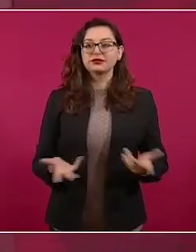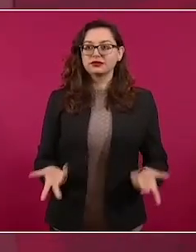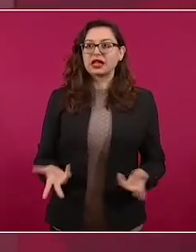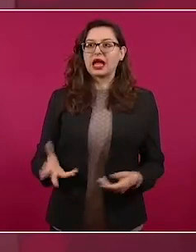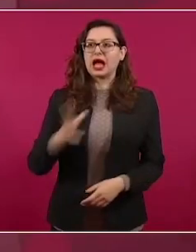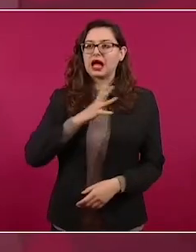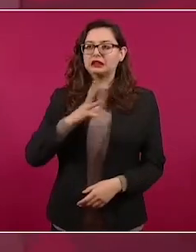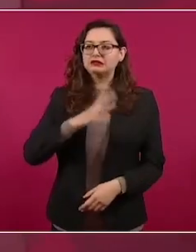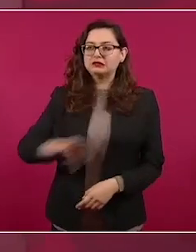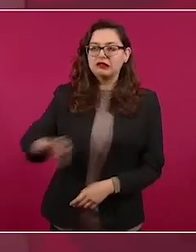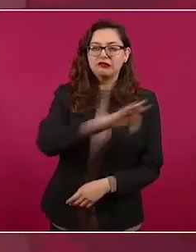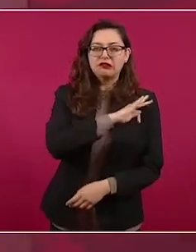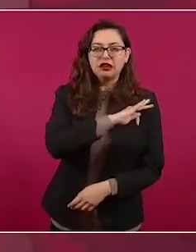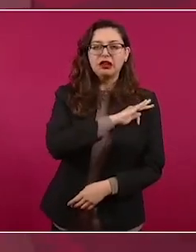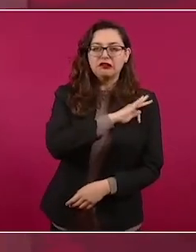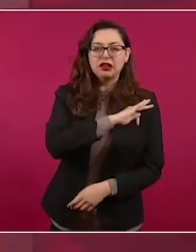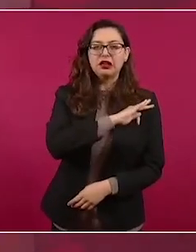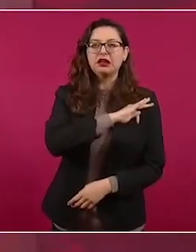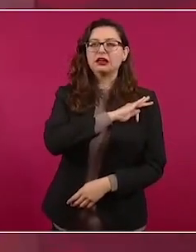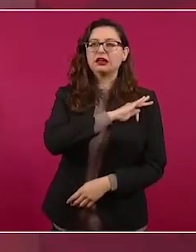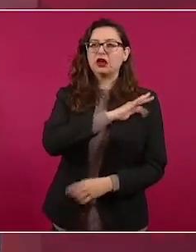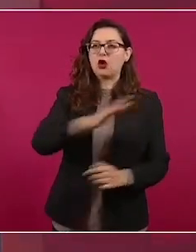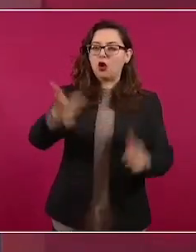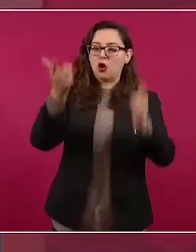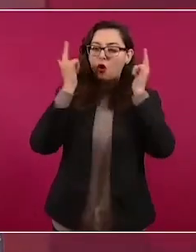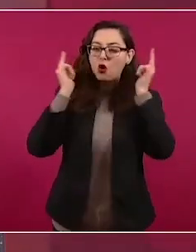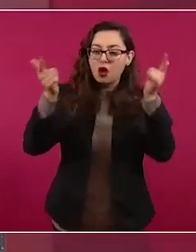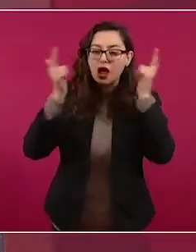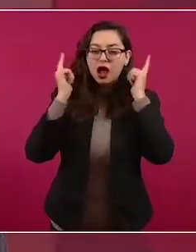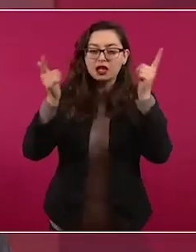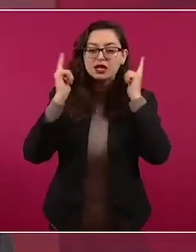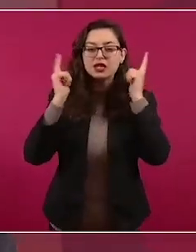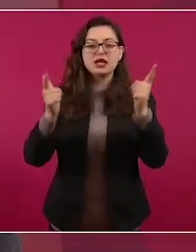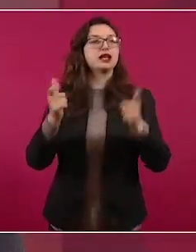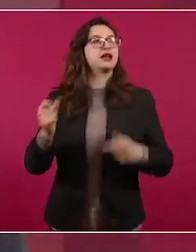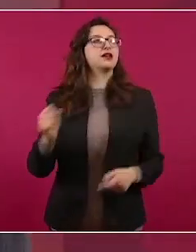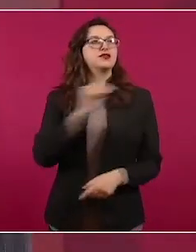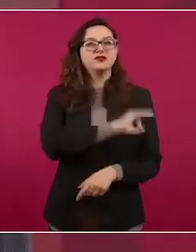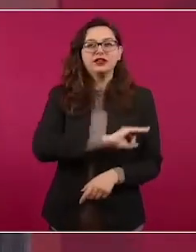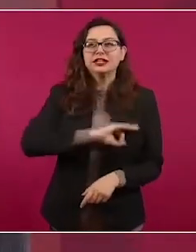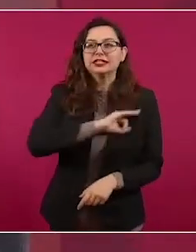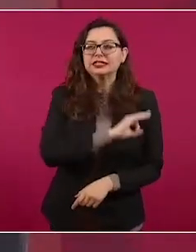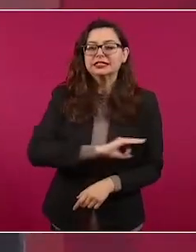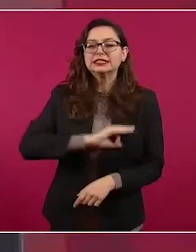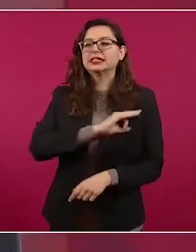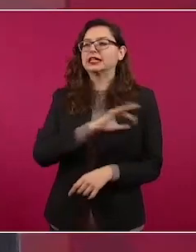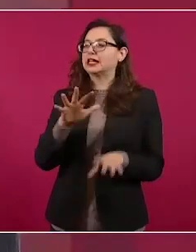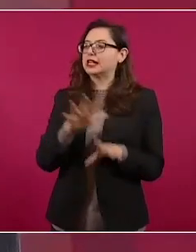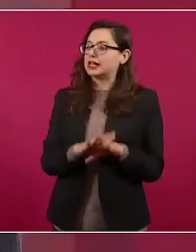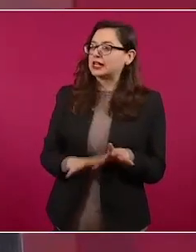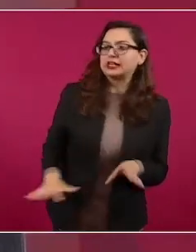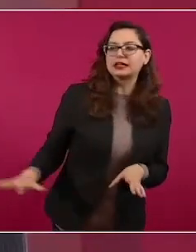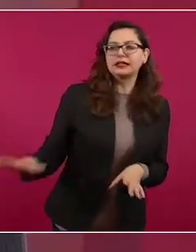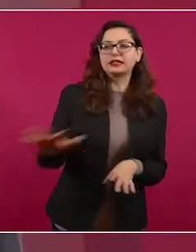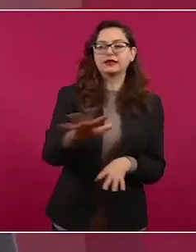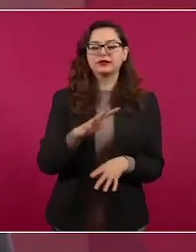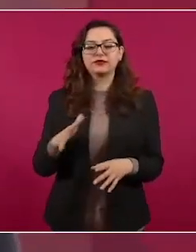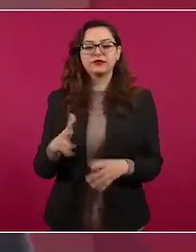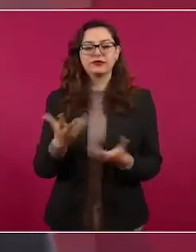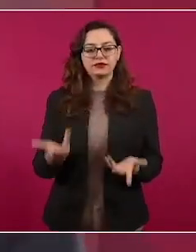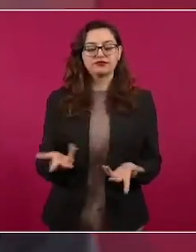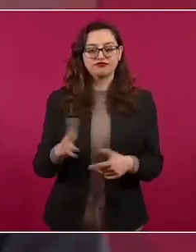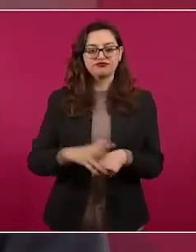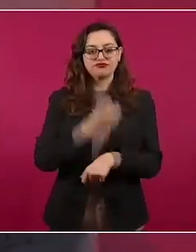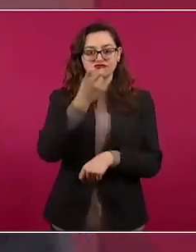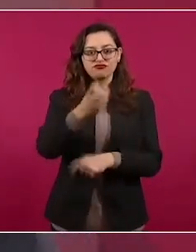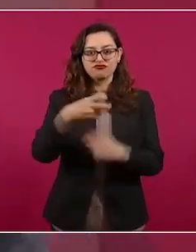que hay felicidad en nuestro pueblo, la marcha